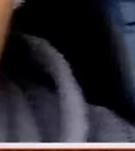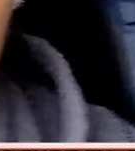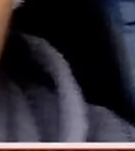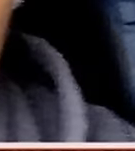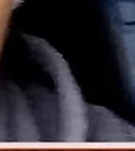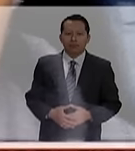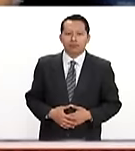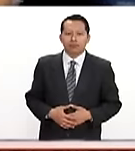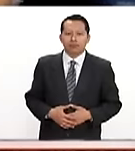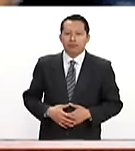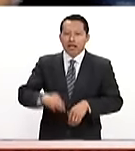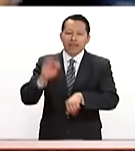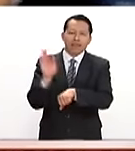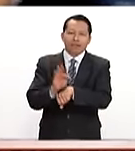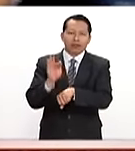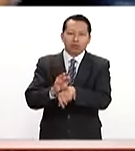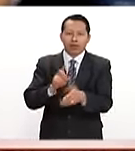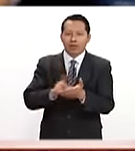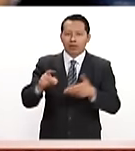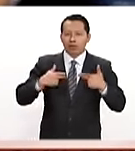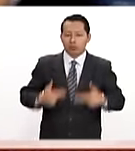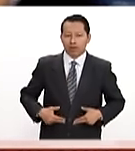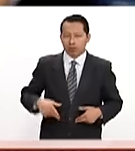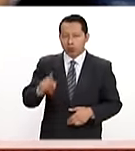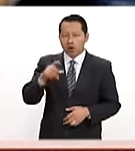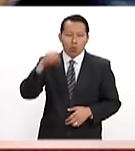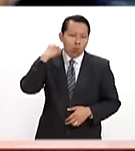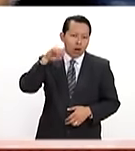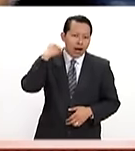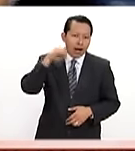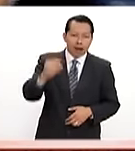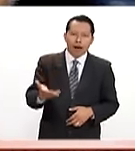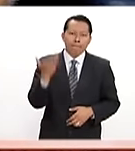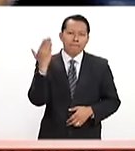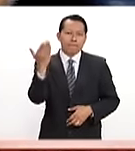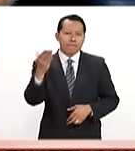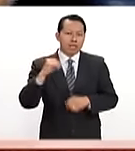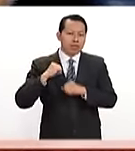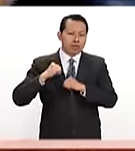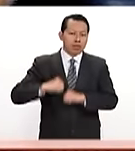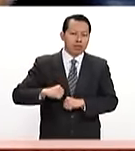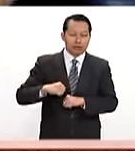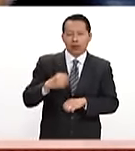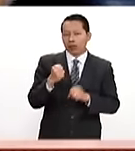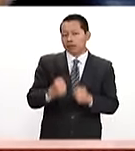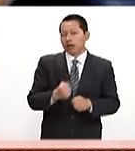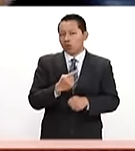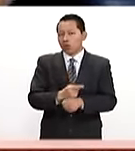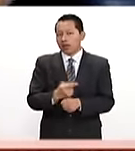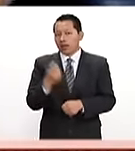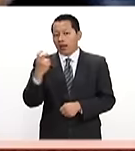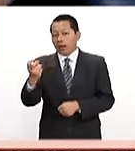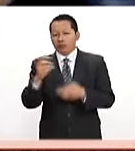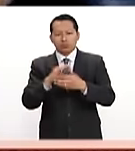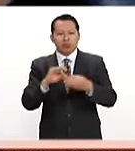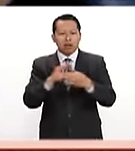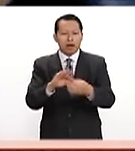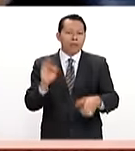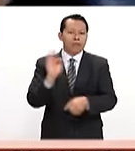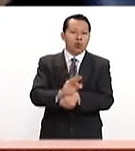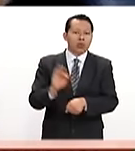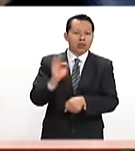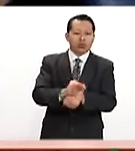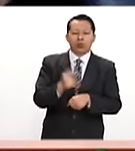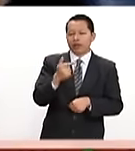La Defensoría de los Derechos Humanos del Pueblo de Oaxaca solicitó a las autoridades de seguridad en aquel estado que brinden la protección